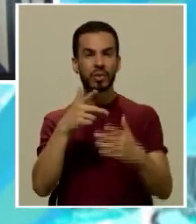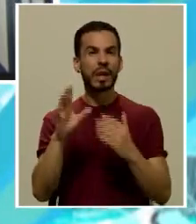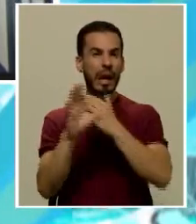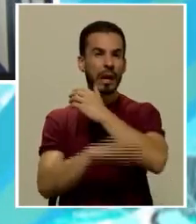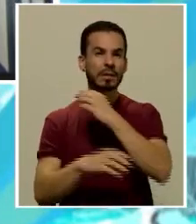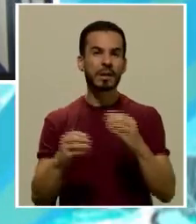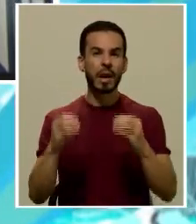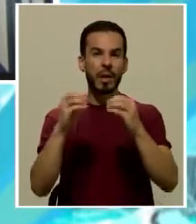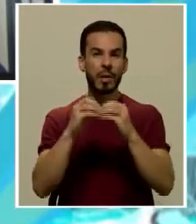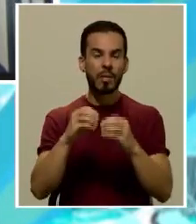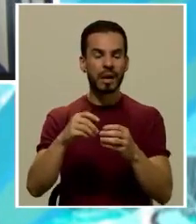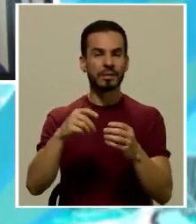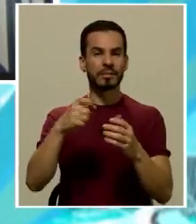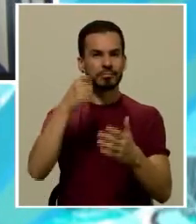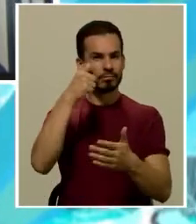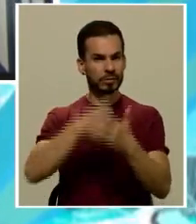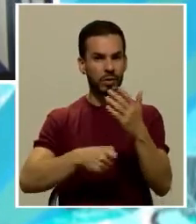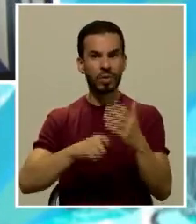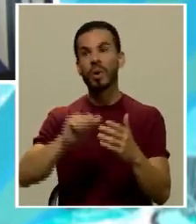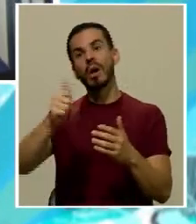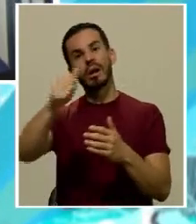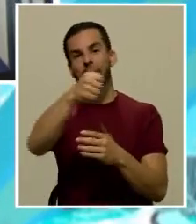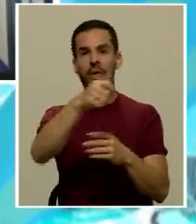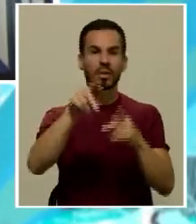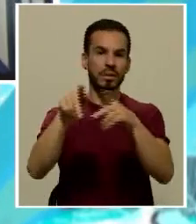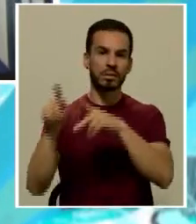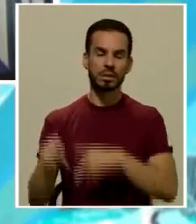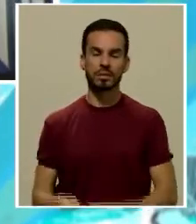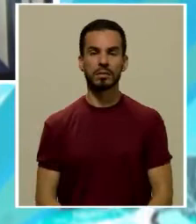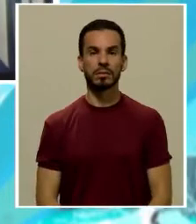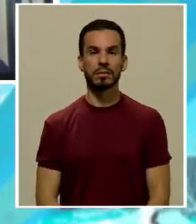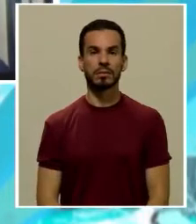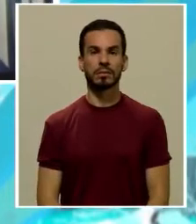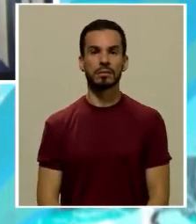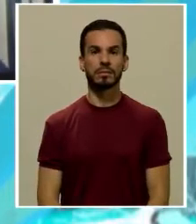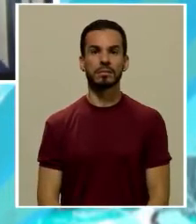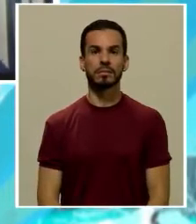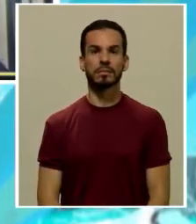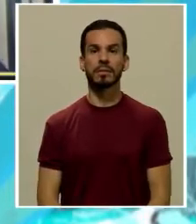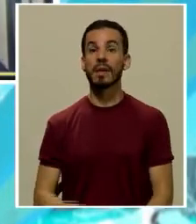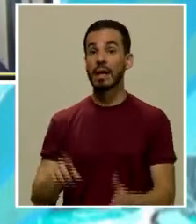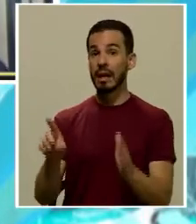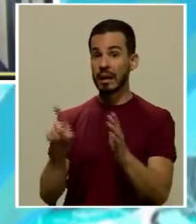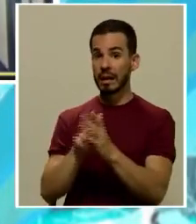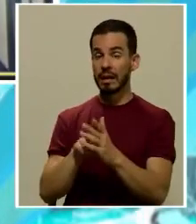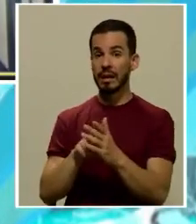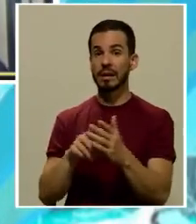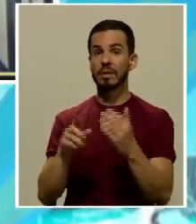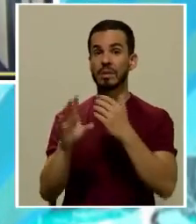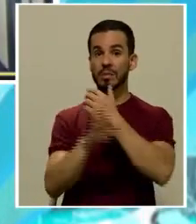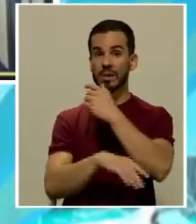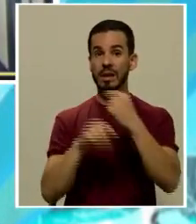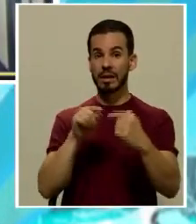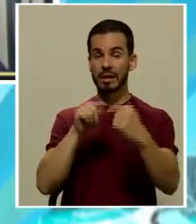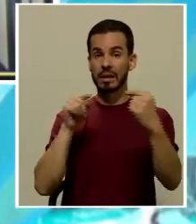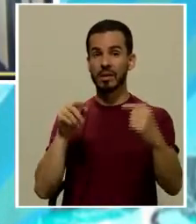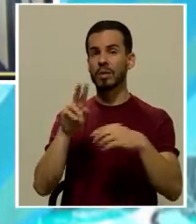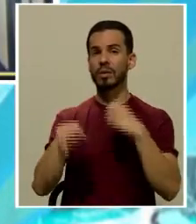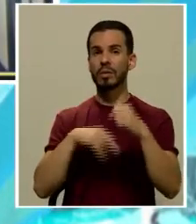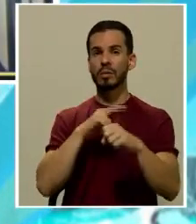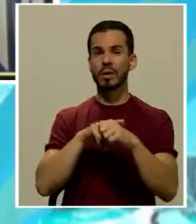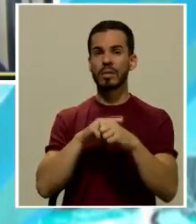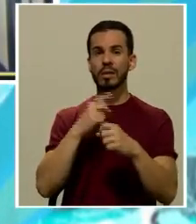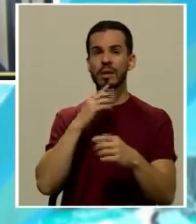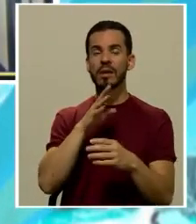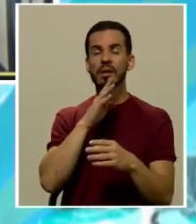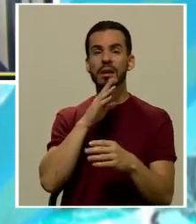manera mucho más severa que el resto de los sectores el derecho penal del enemigo usualmente se habla el